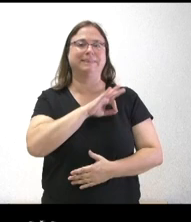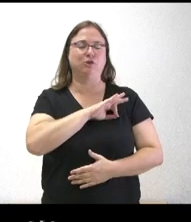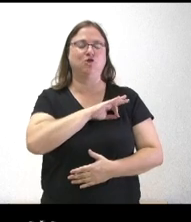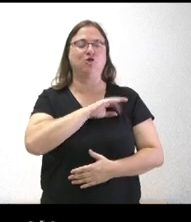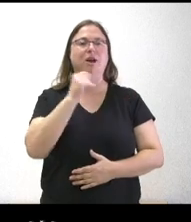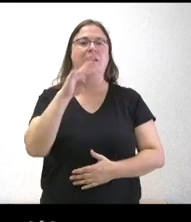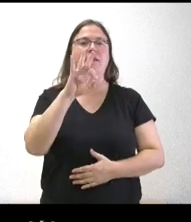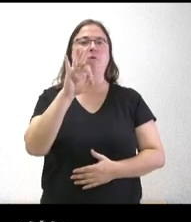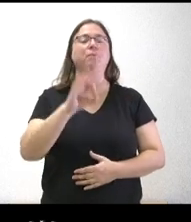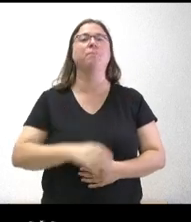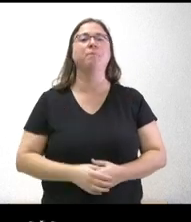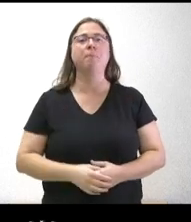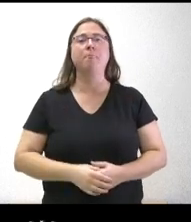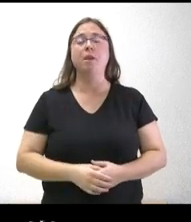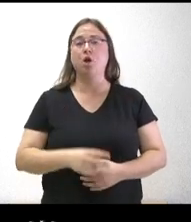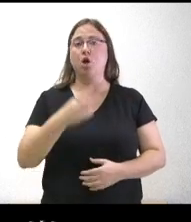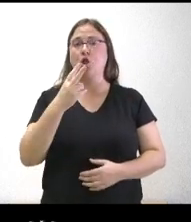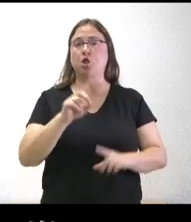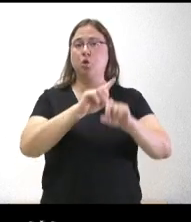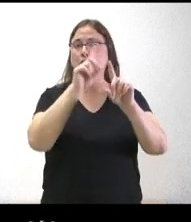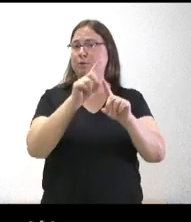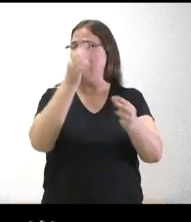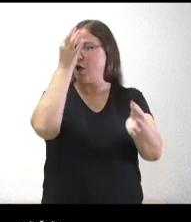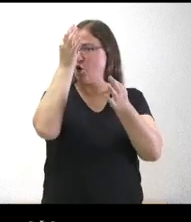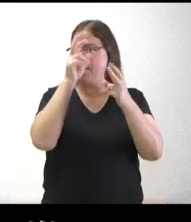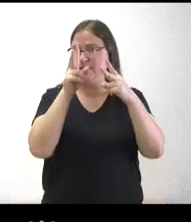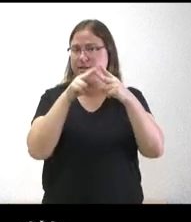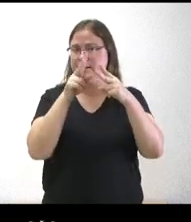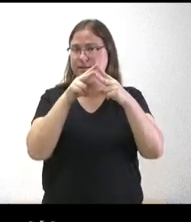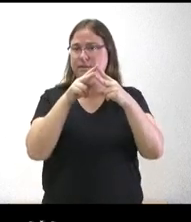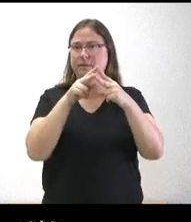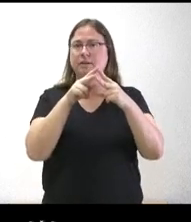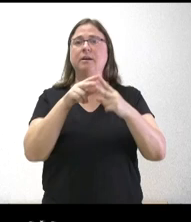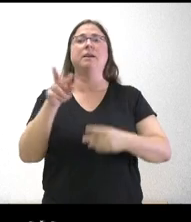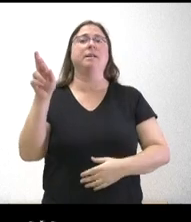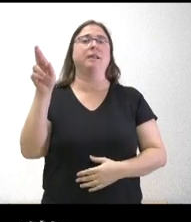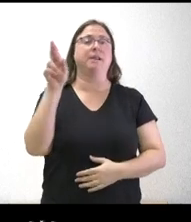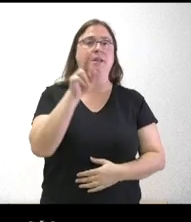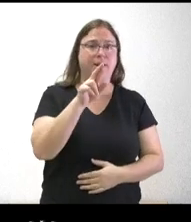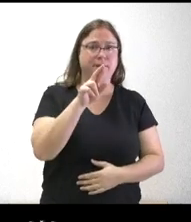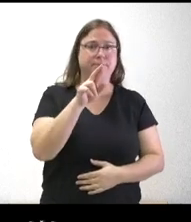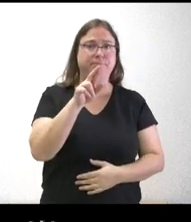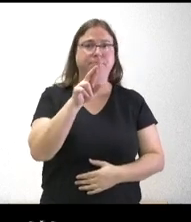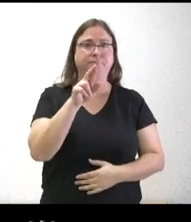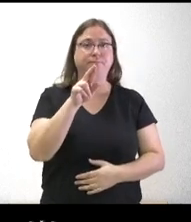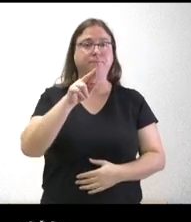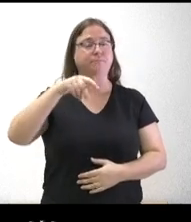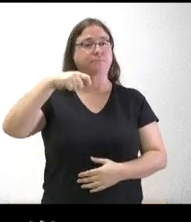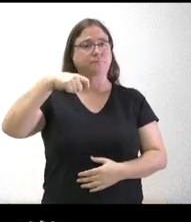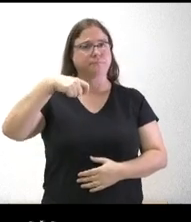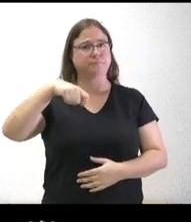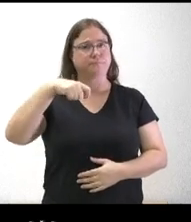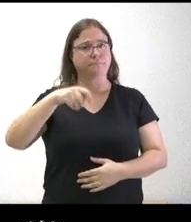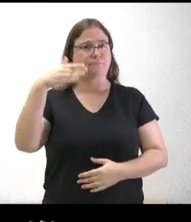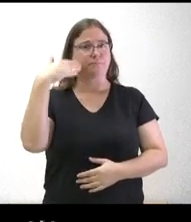preguntas muy muy muy concretas volvió a reiterar el presidente en el